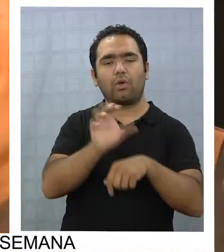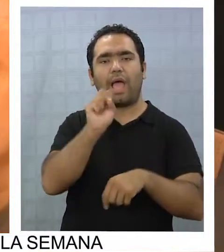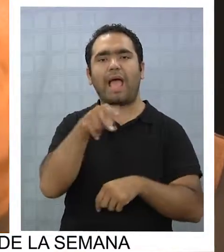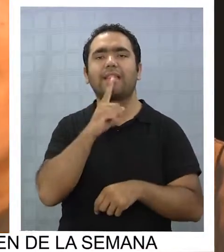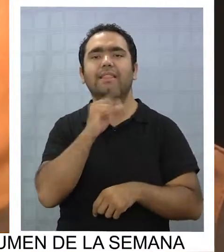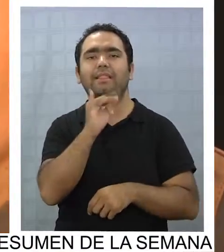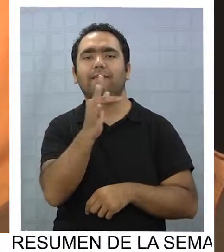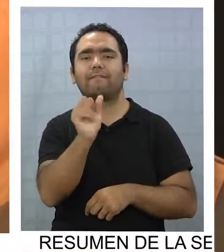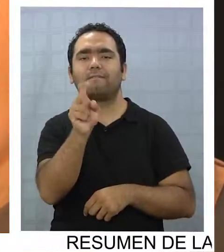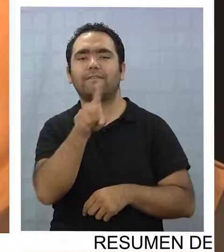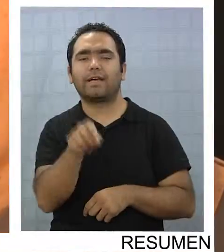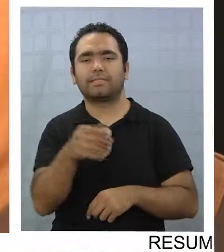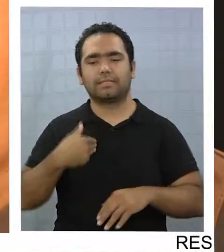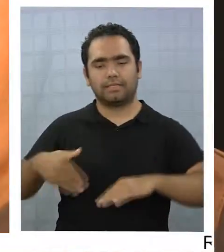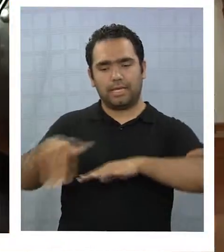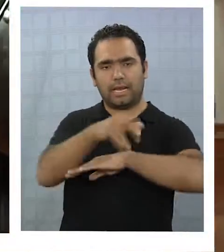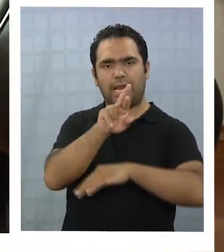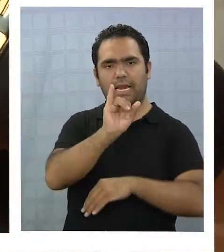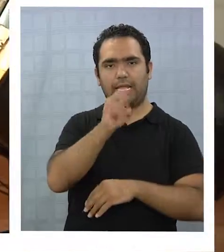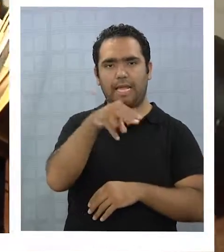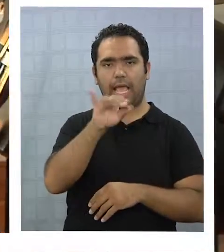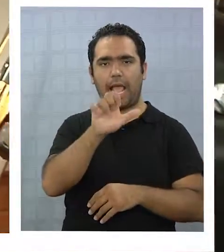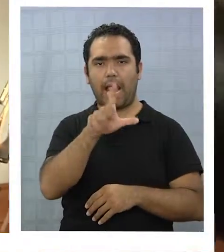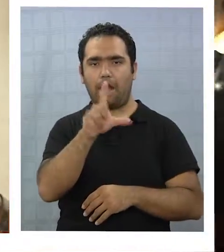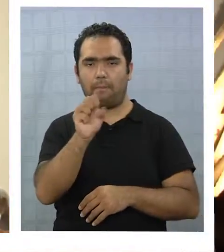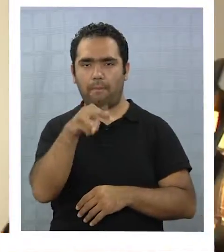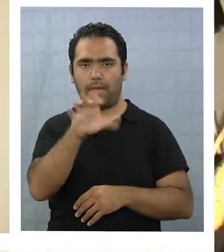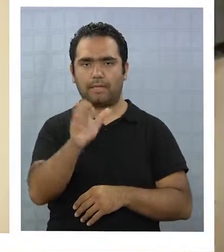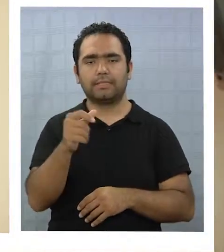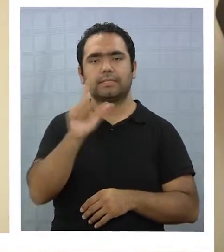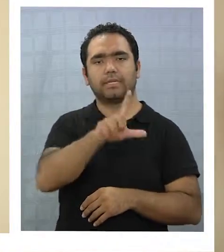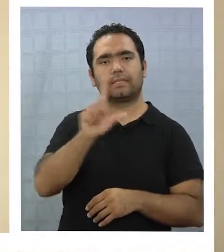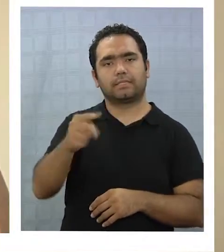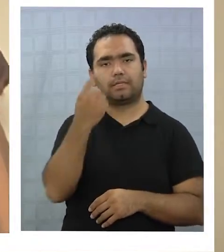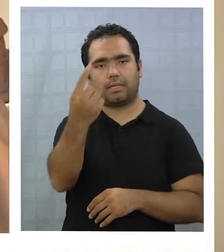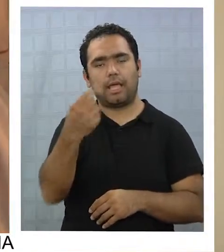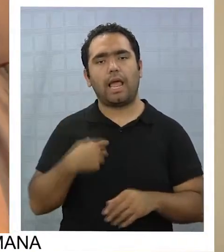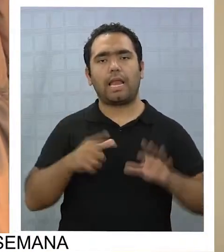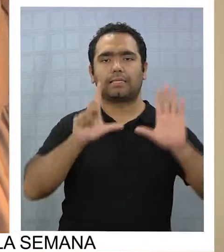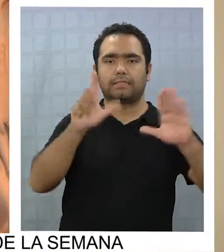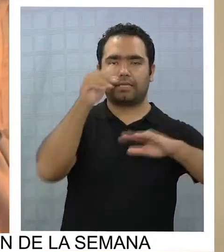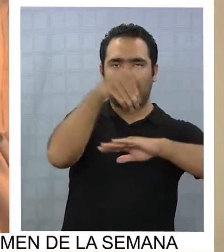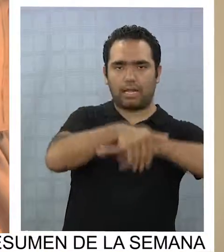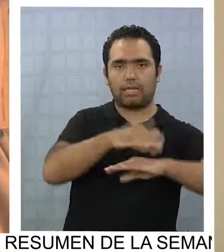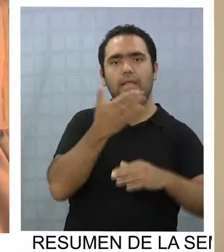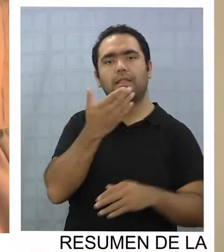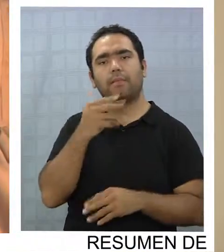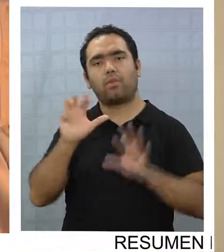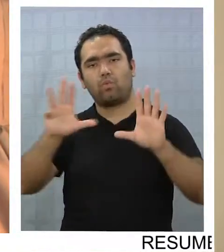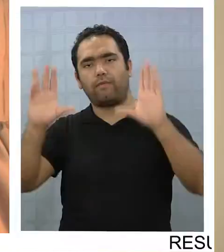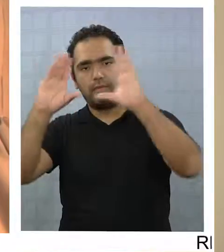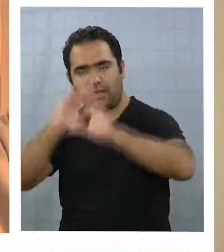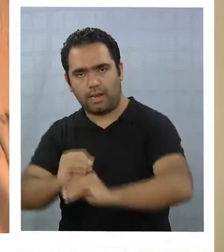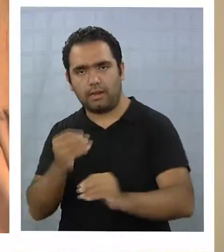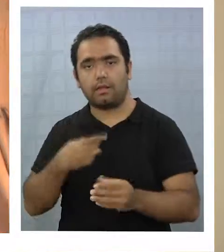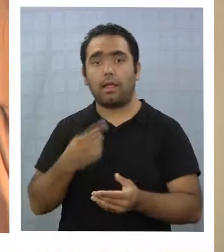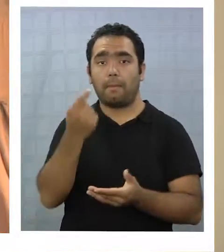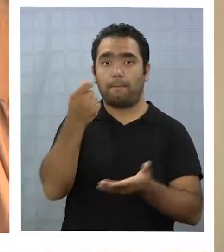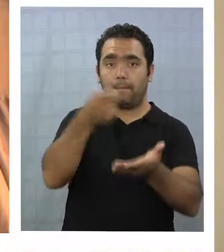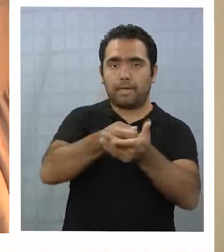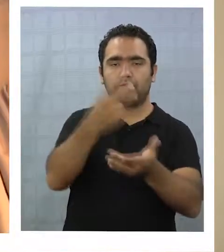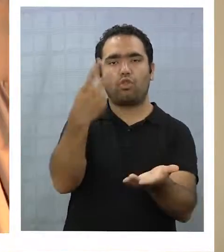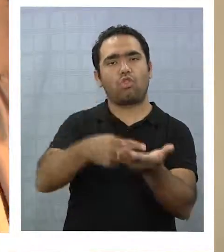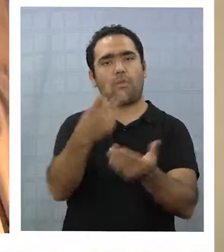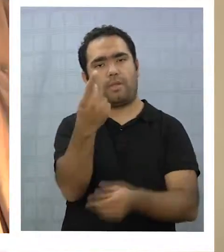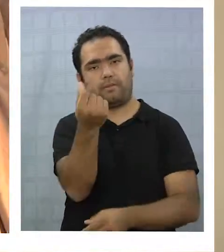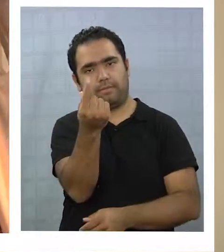771, este sábado 14 a las 19 y a las 21 horas. El precio de la entrada es de 2.000